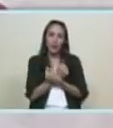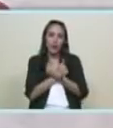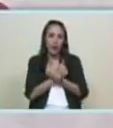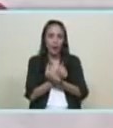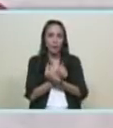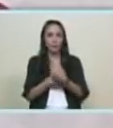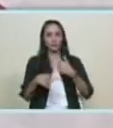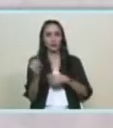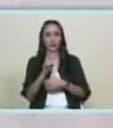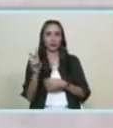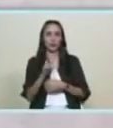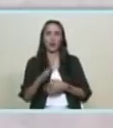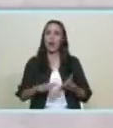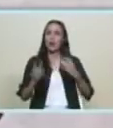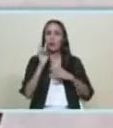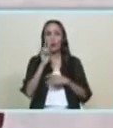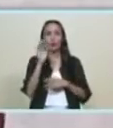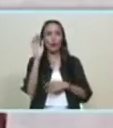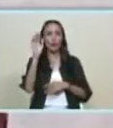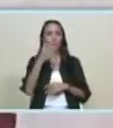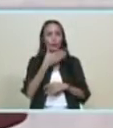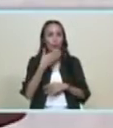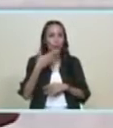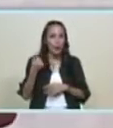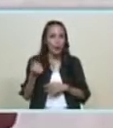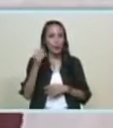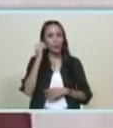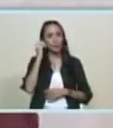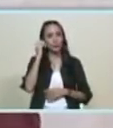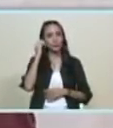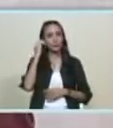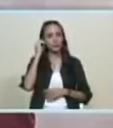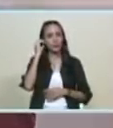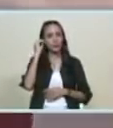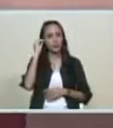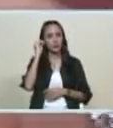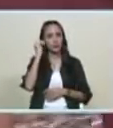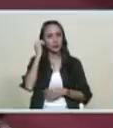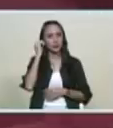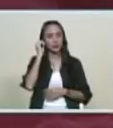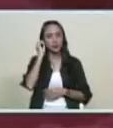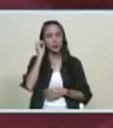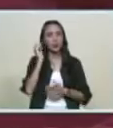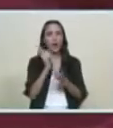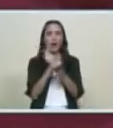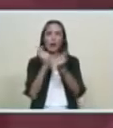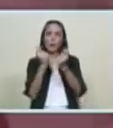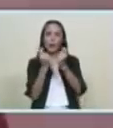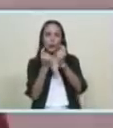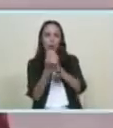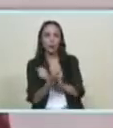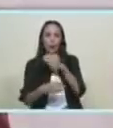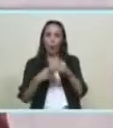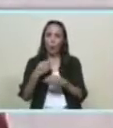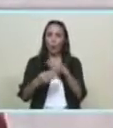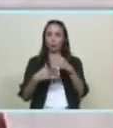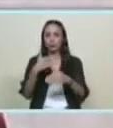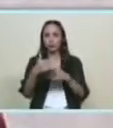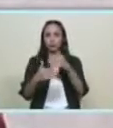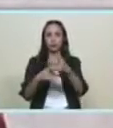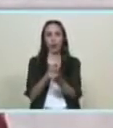grande creciendo en el horizonte del futuro renovando su esperanza renovando su sueño y haciéndole realidad